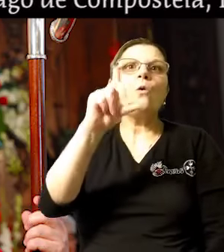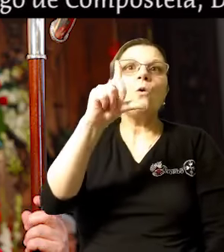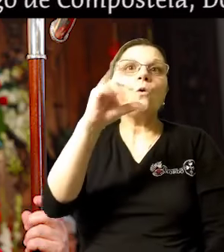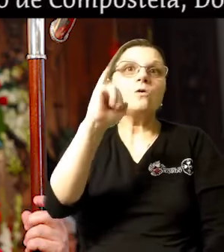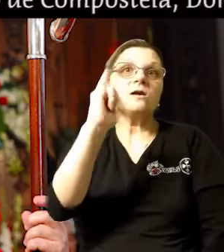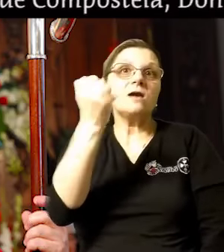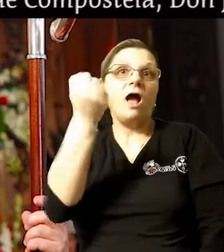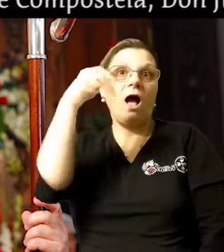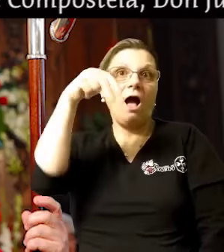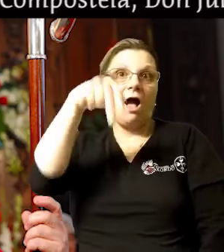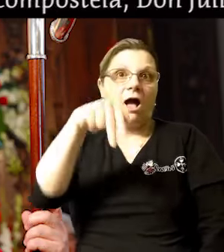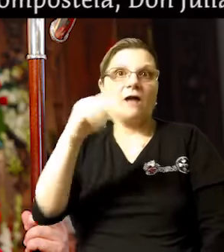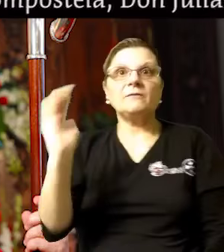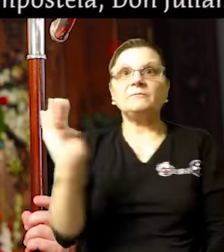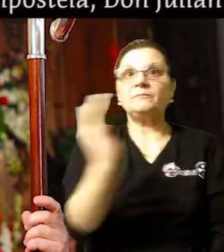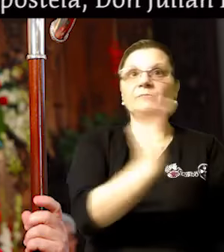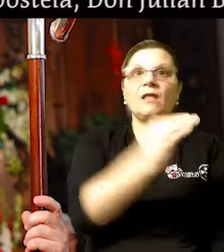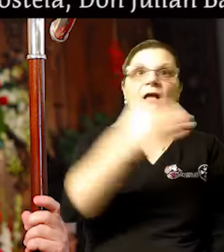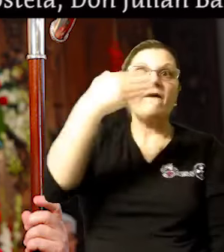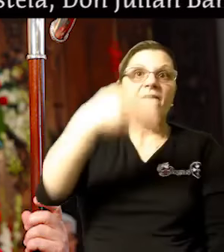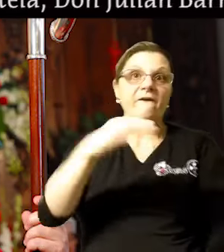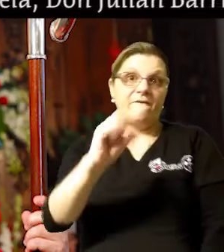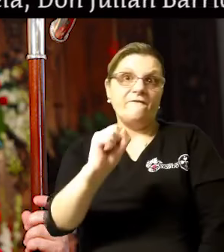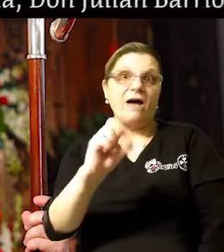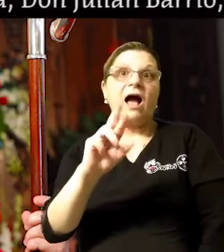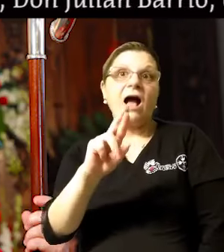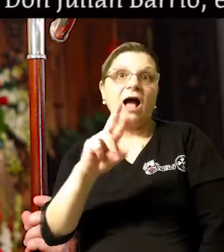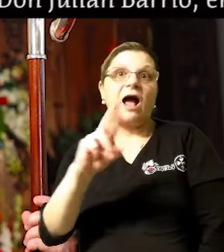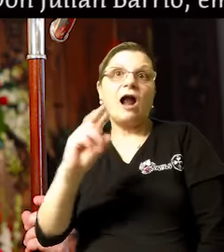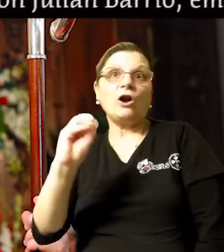Barrio,